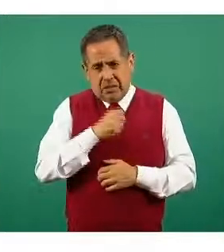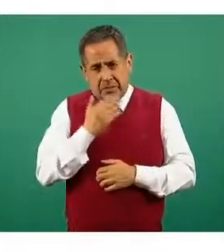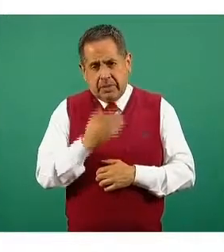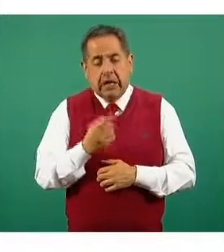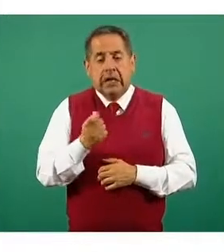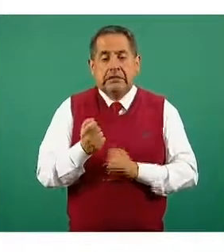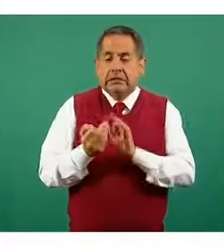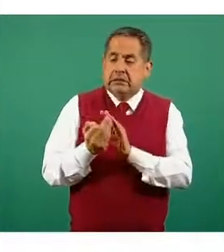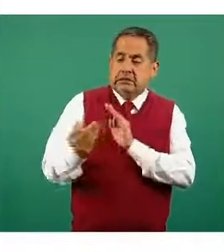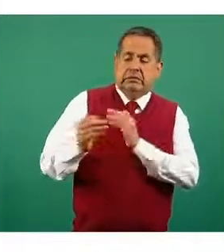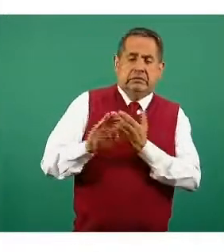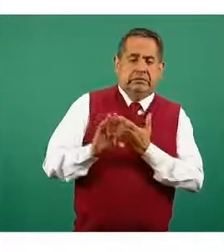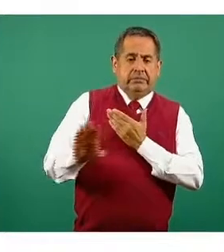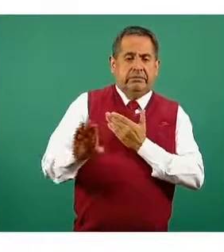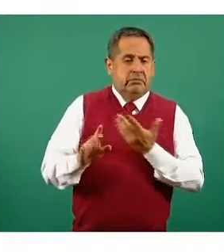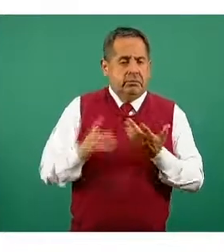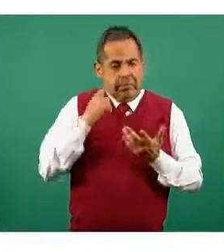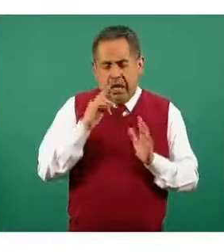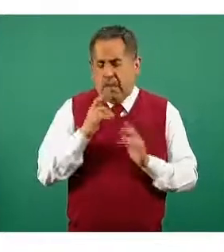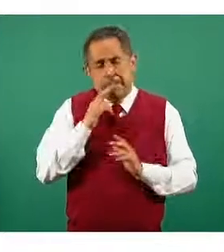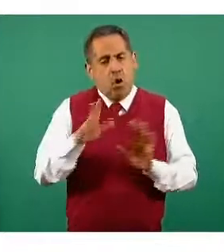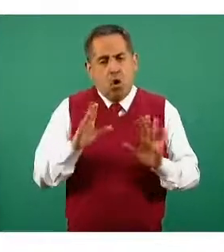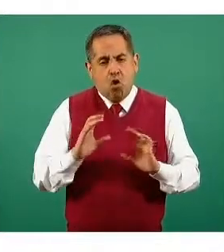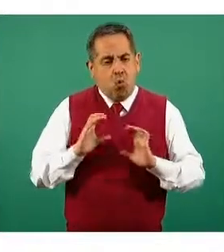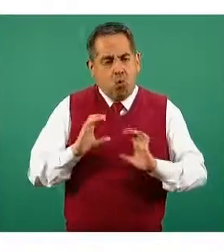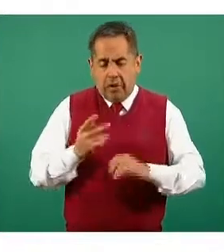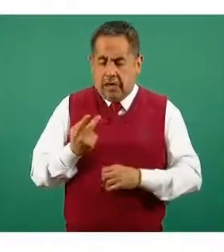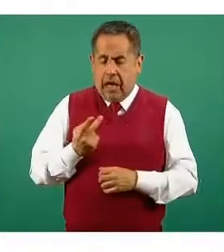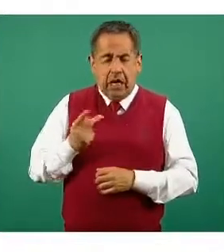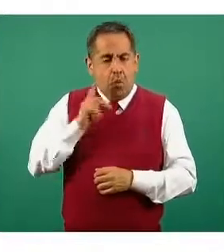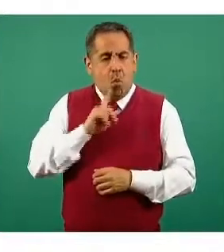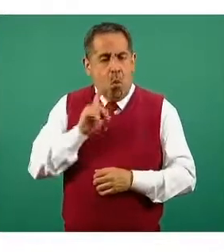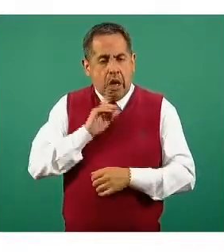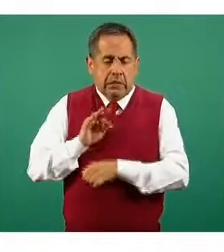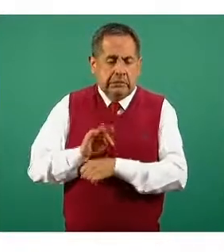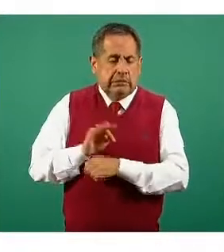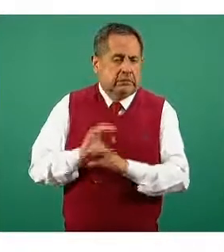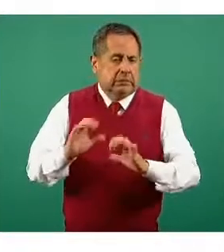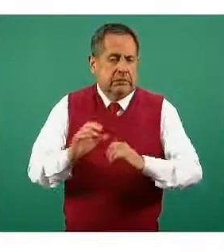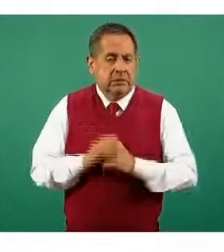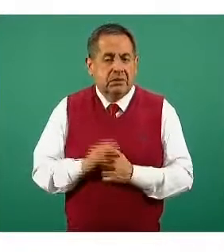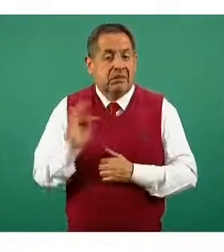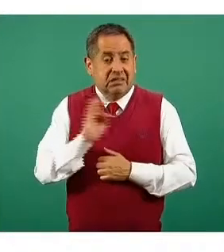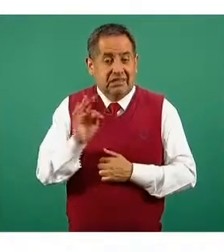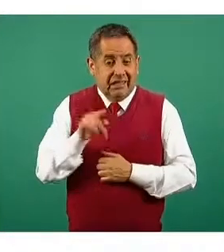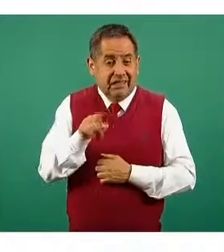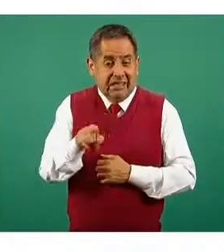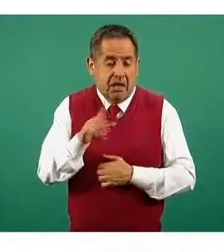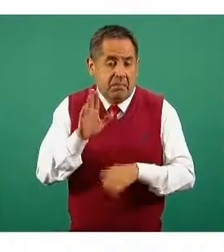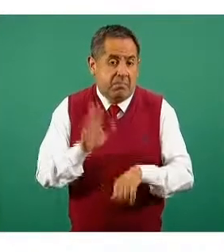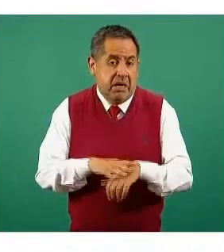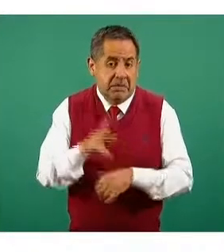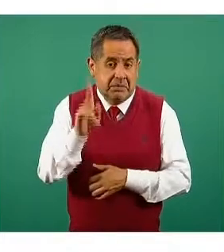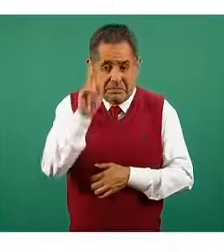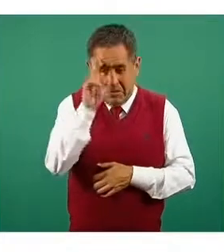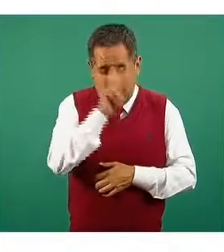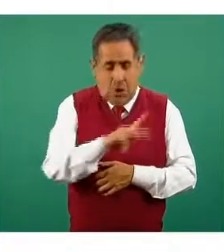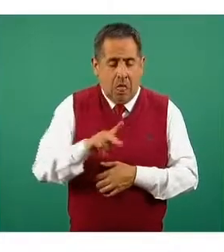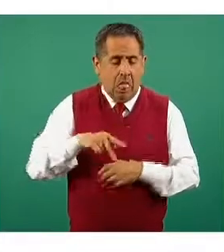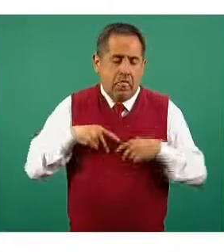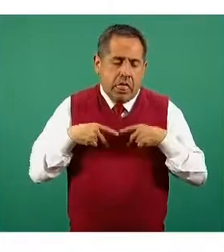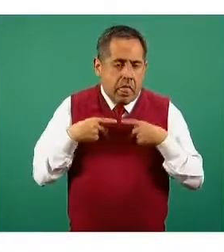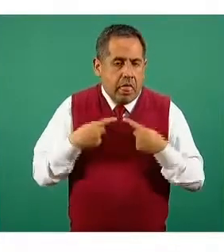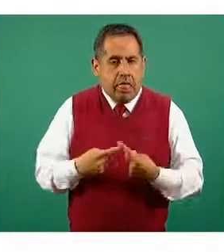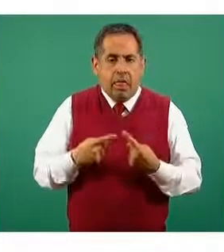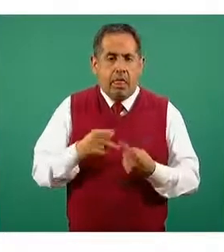recomendable social para proteger a estas mujeres porque incluso el riesgo es todavía patente